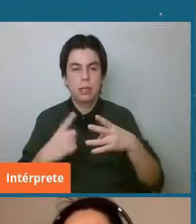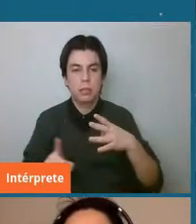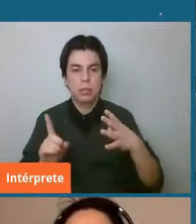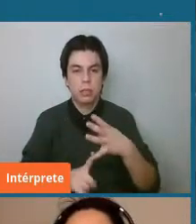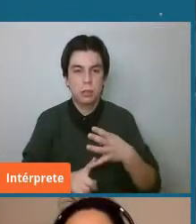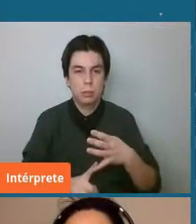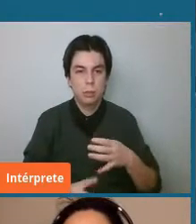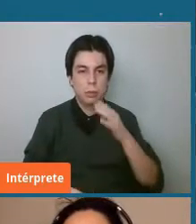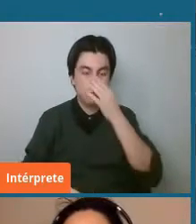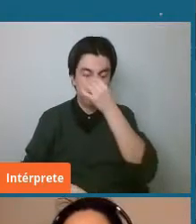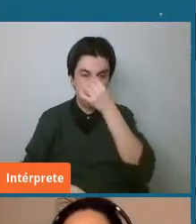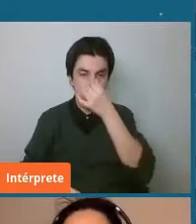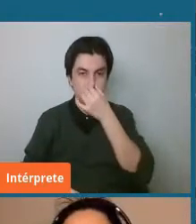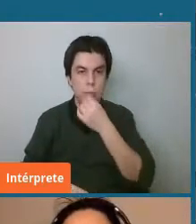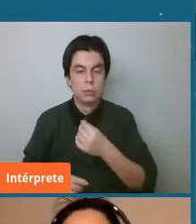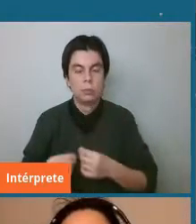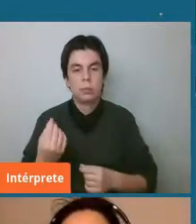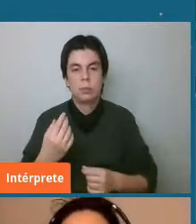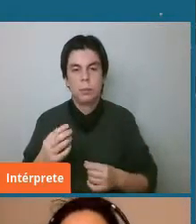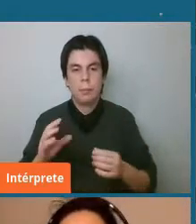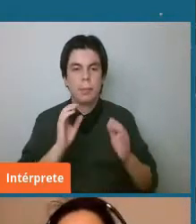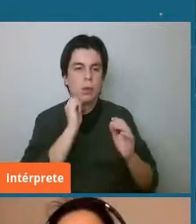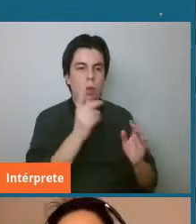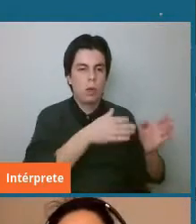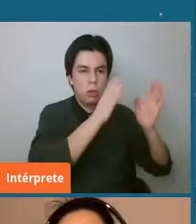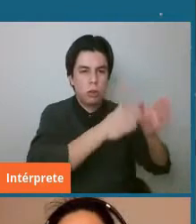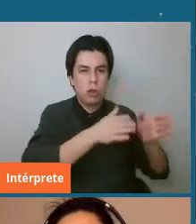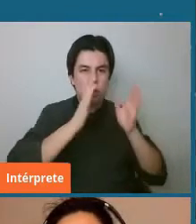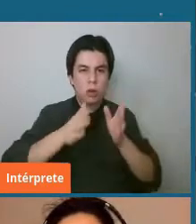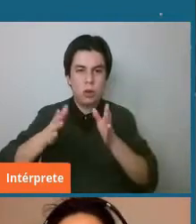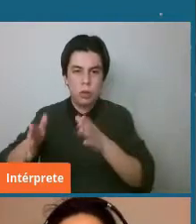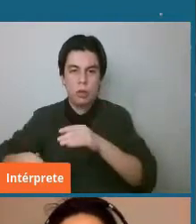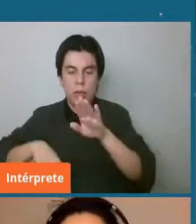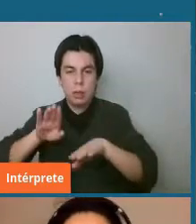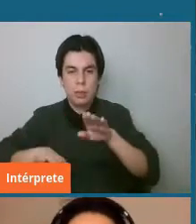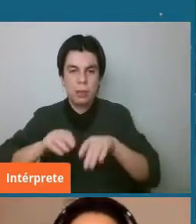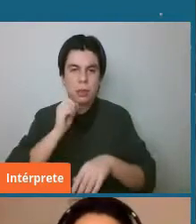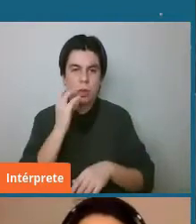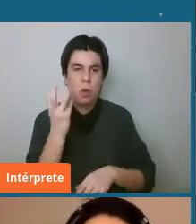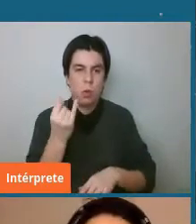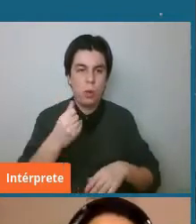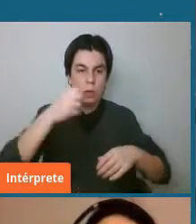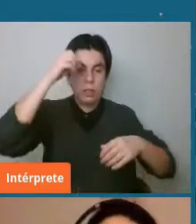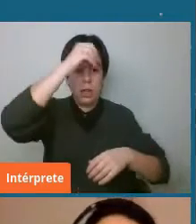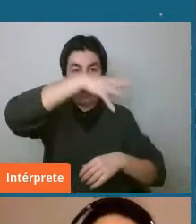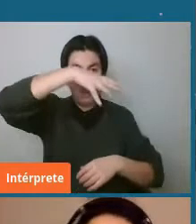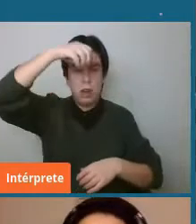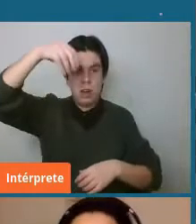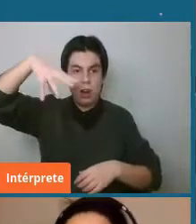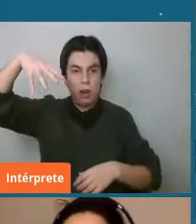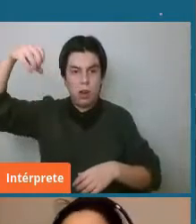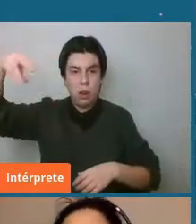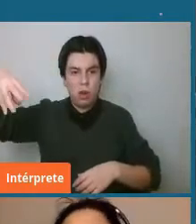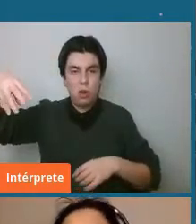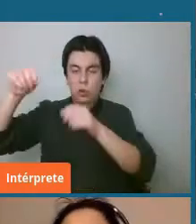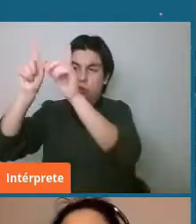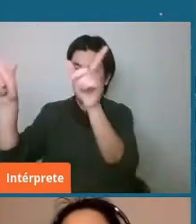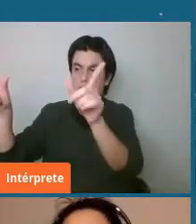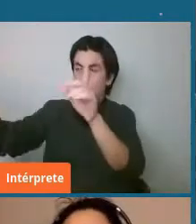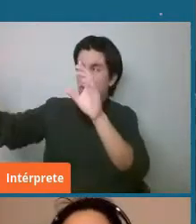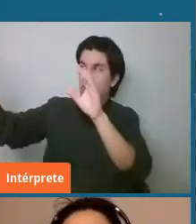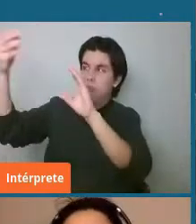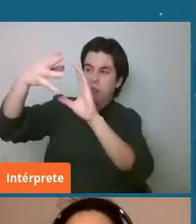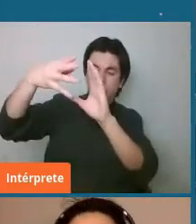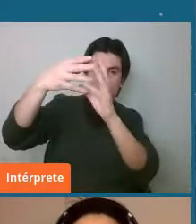respecto a algunos parámetros que tienen que ver con cuánta luz reflejan del Sol. Entonces, cuando lo miramos con un telescopio,